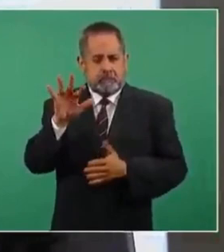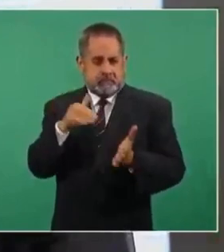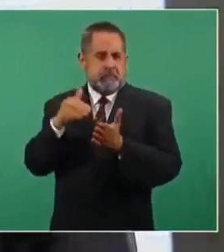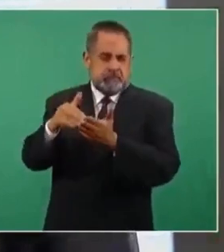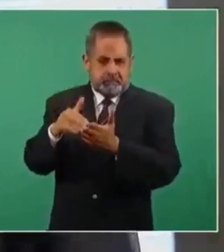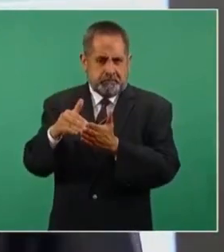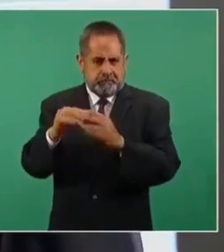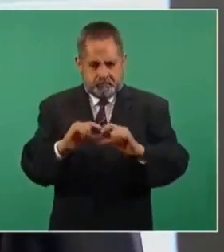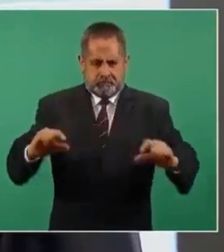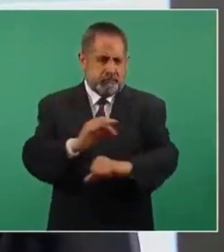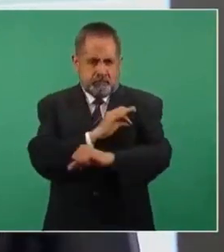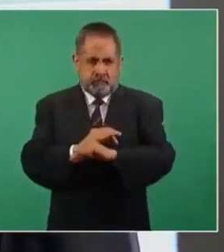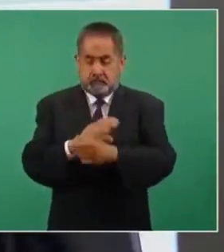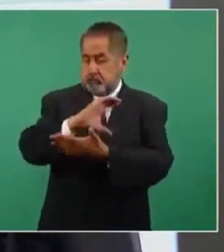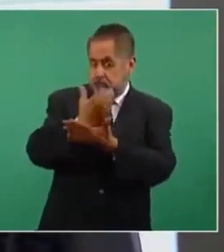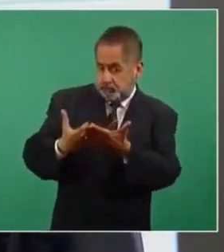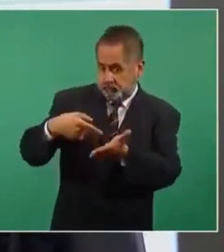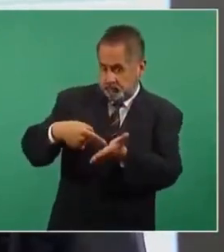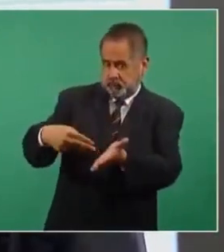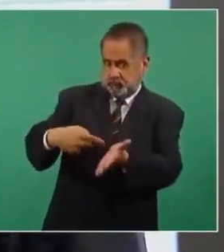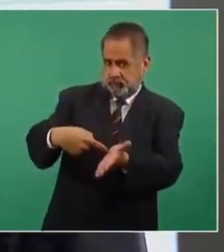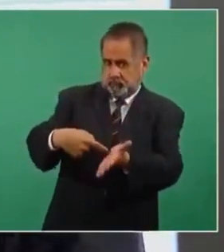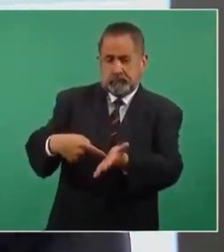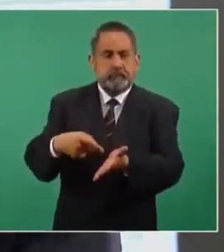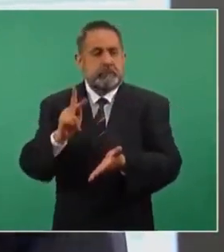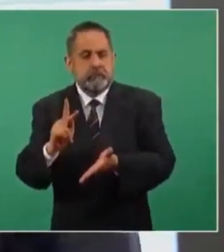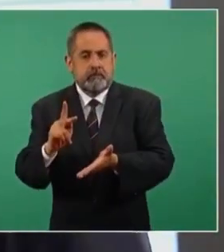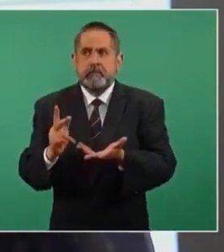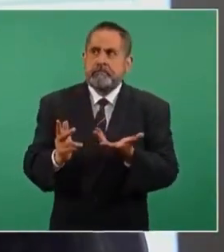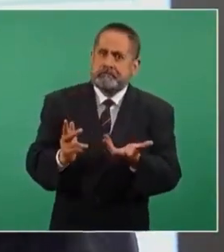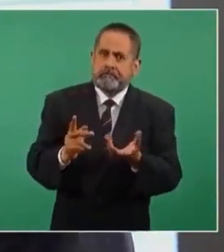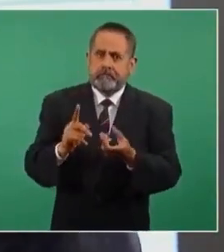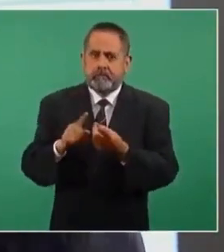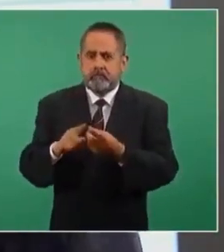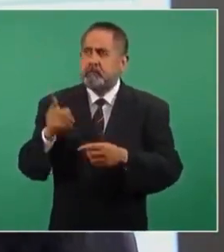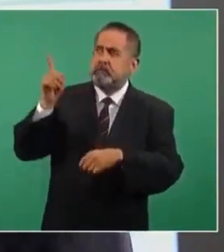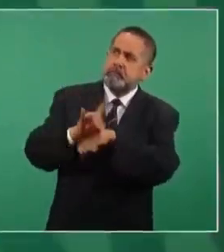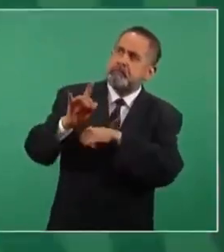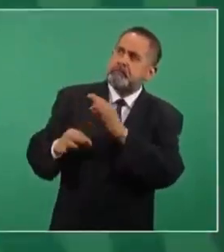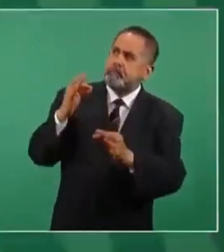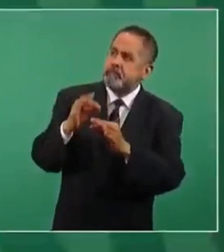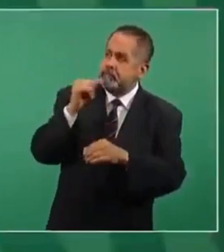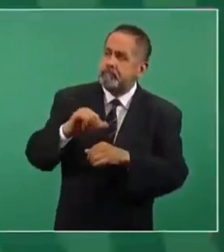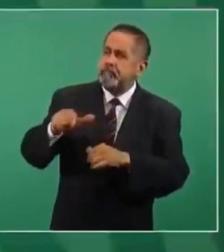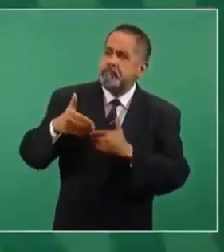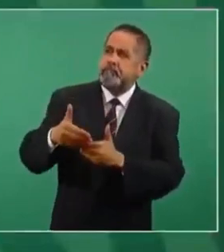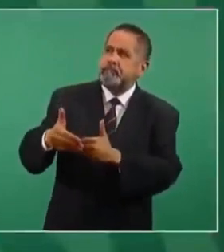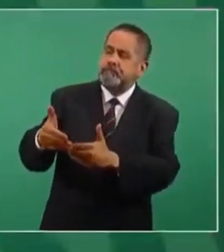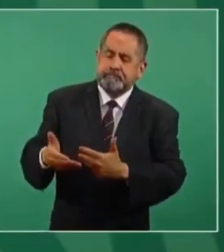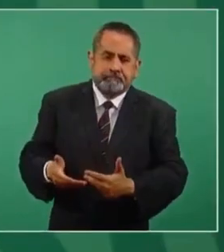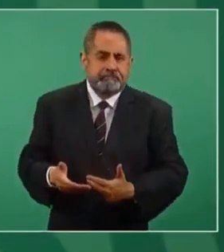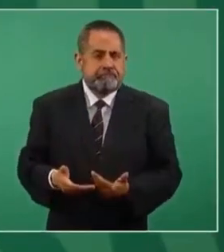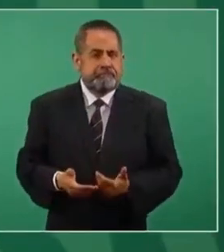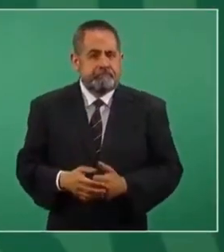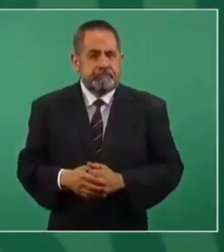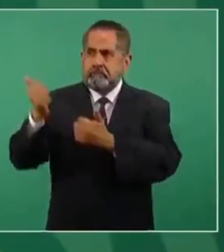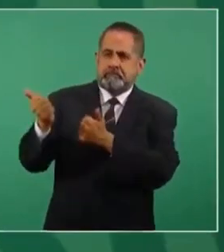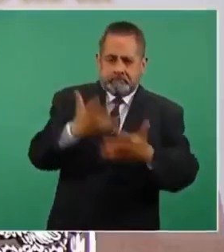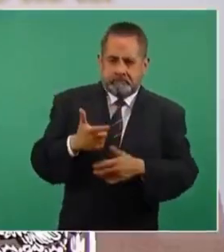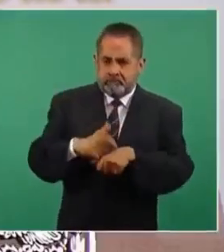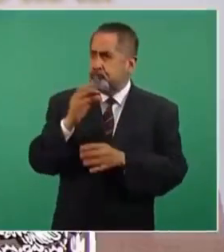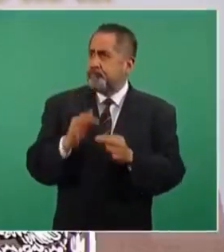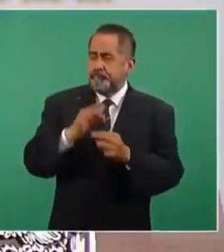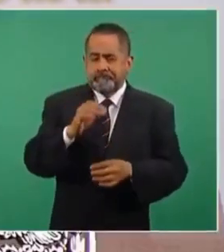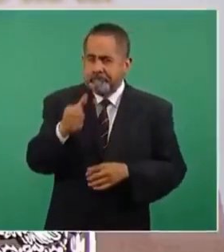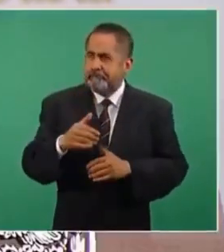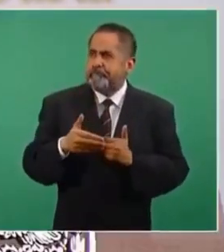millones de vacunas, en contratos. El asunto es que incumplen, no llegan a